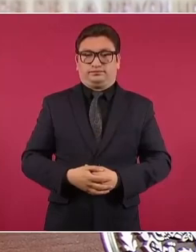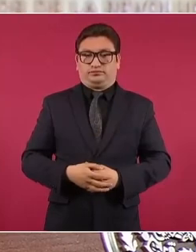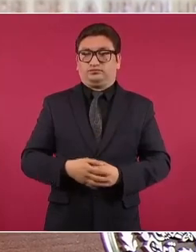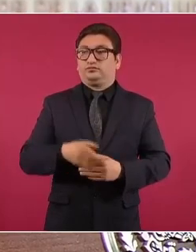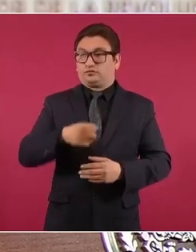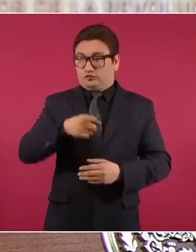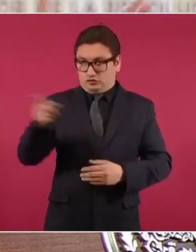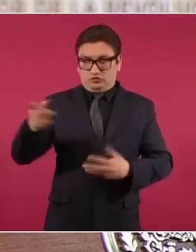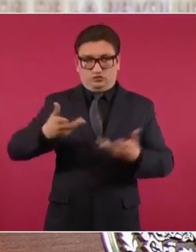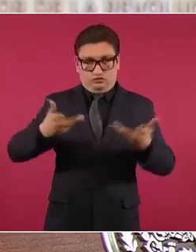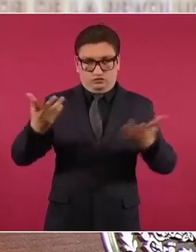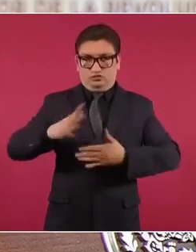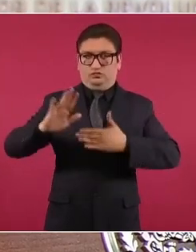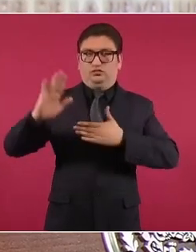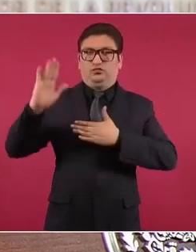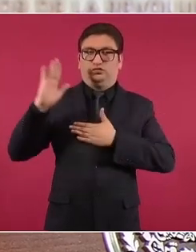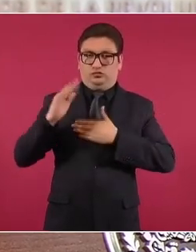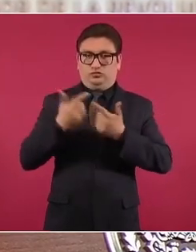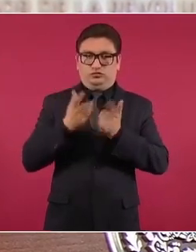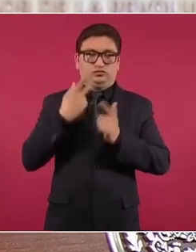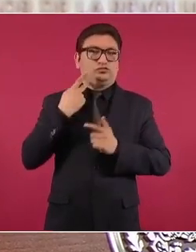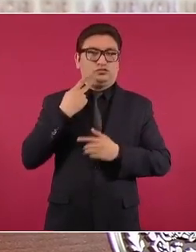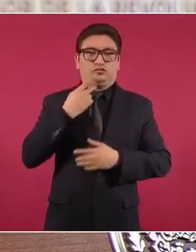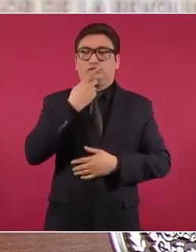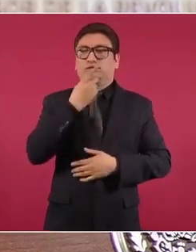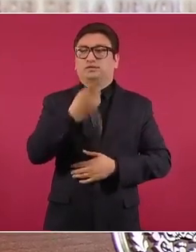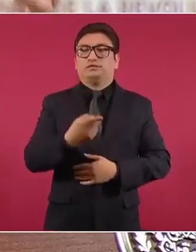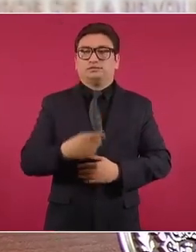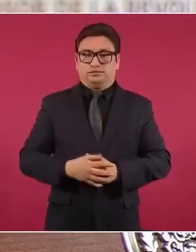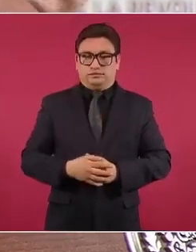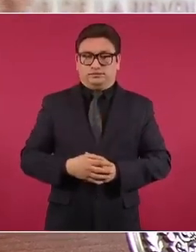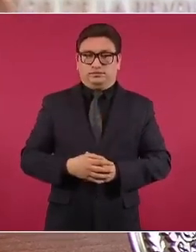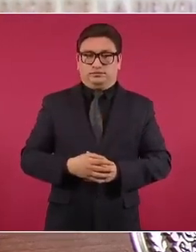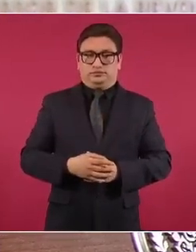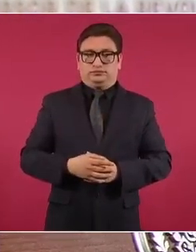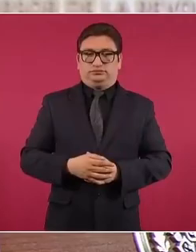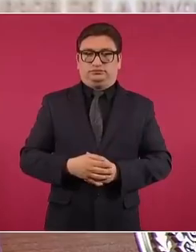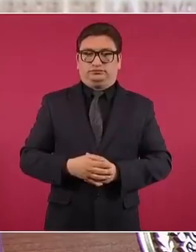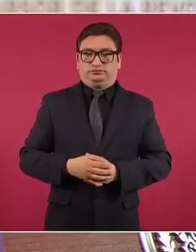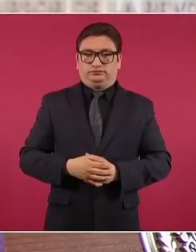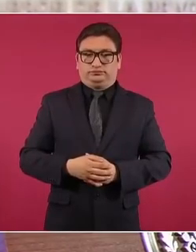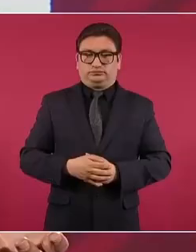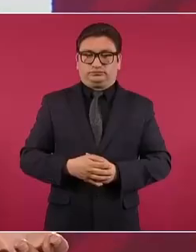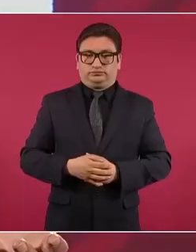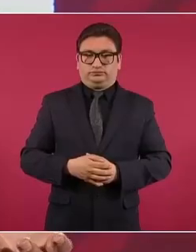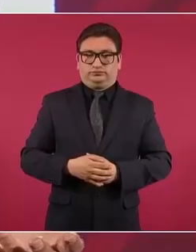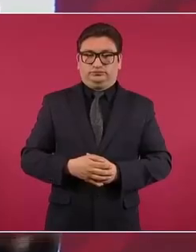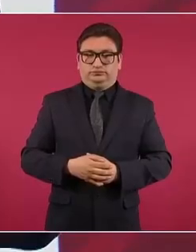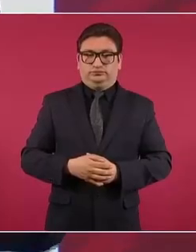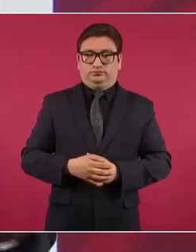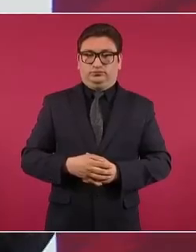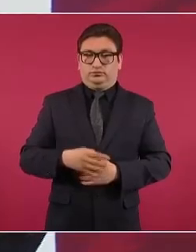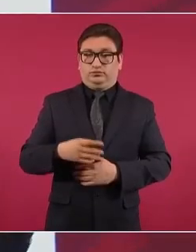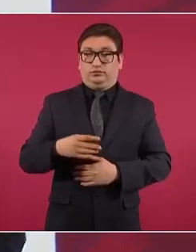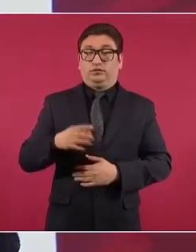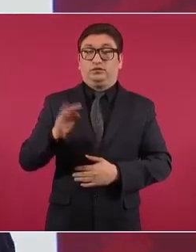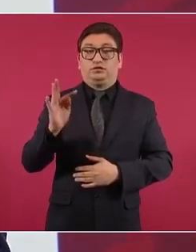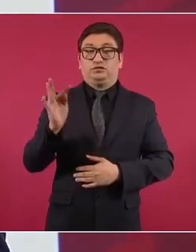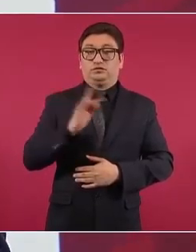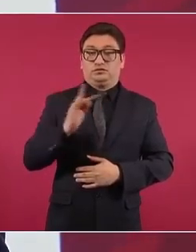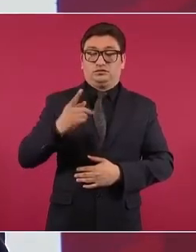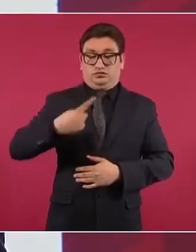comprometerse, a decir, si nosotros ganamos,